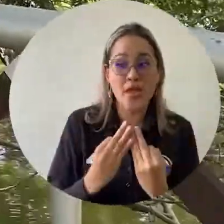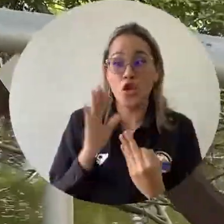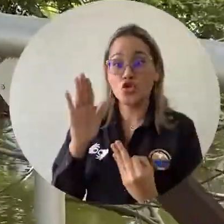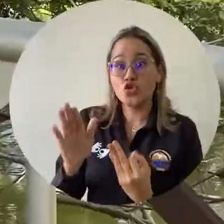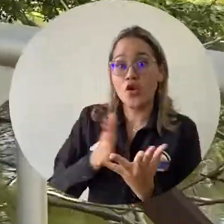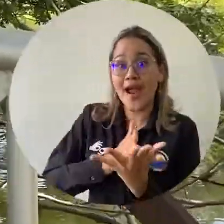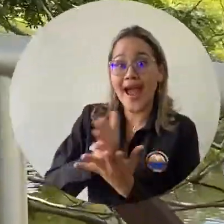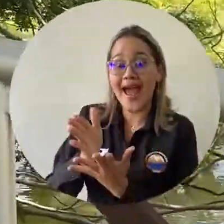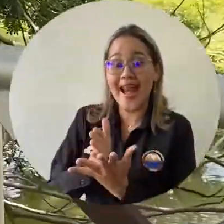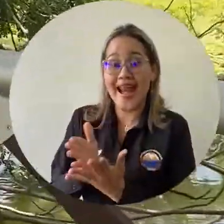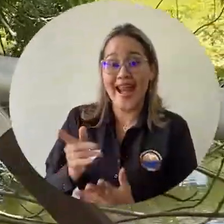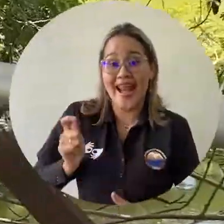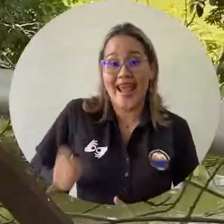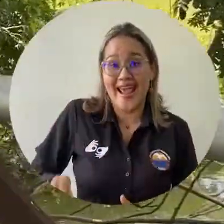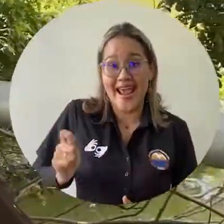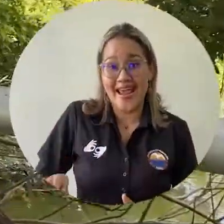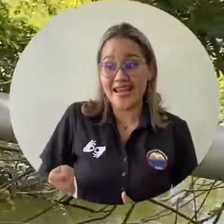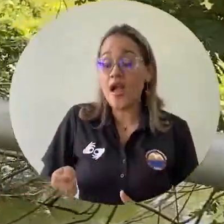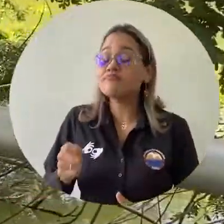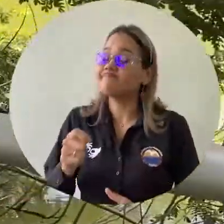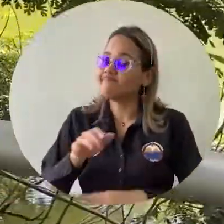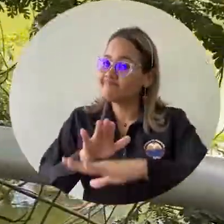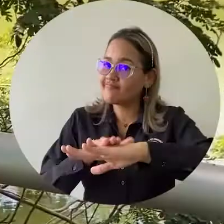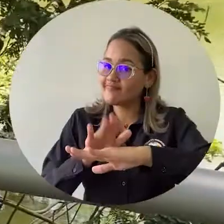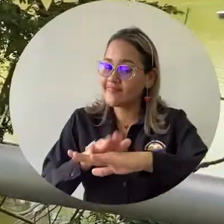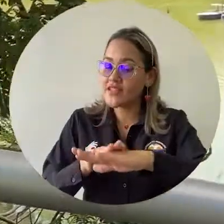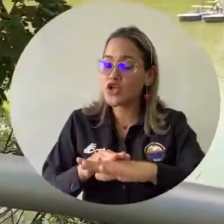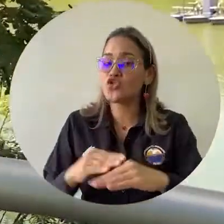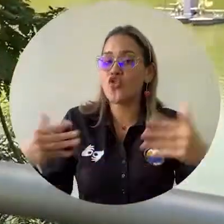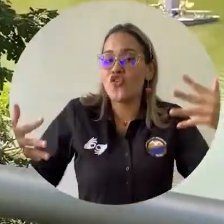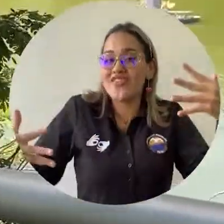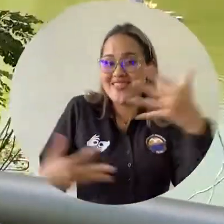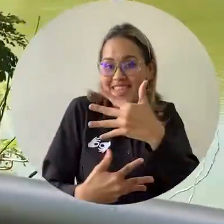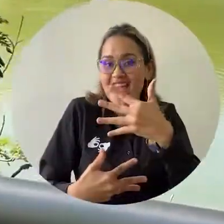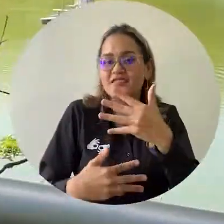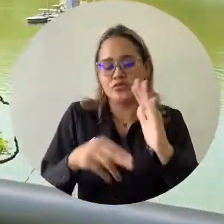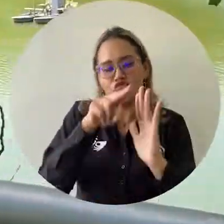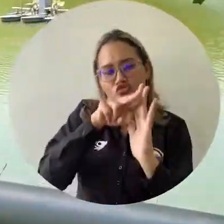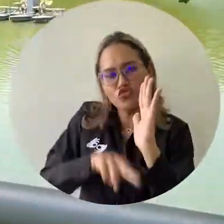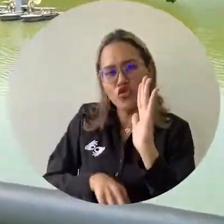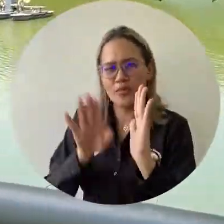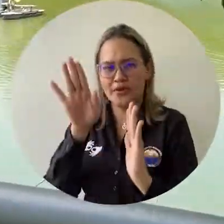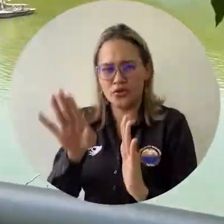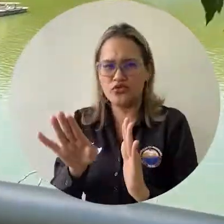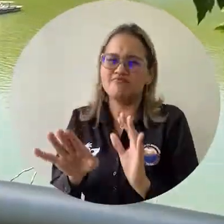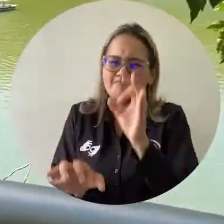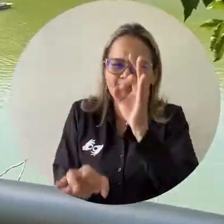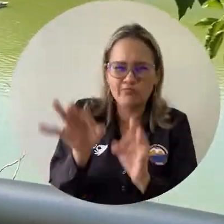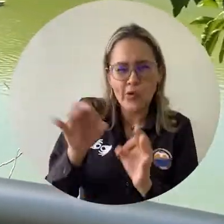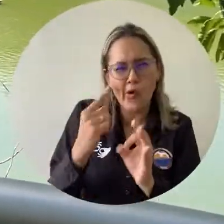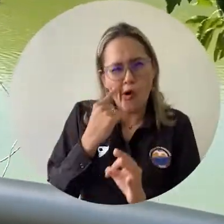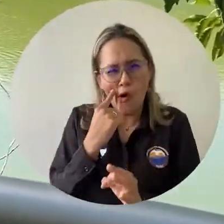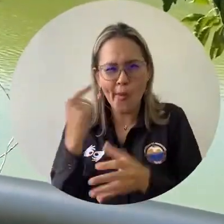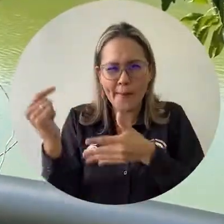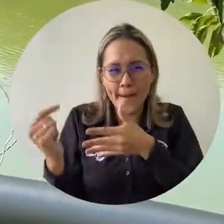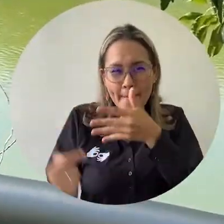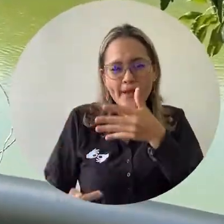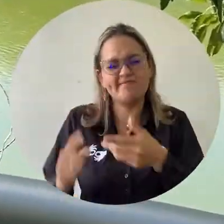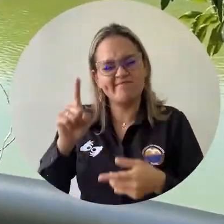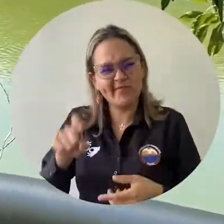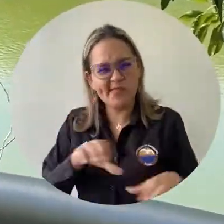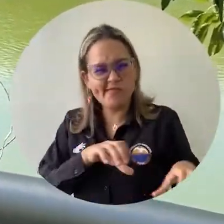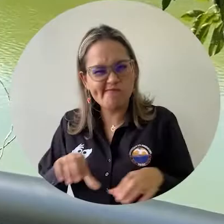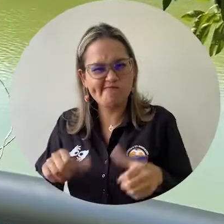jóvenes y sus familias, el programa de derecho entregó a los futuros abogados el decálogo del jurista y la insignia de su profesión, en